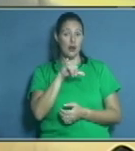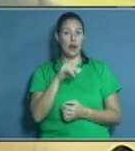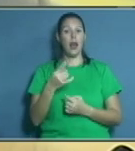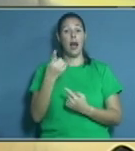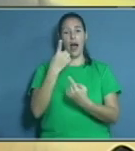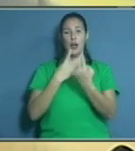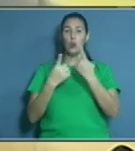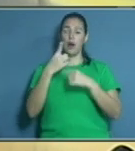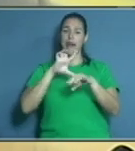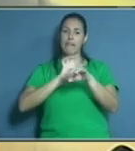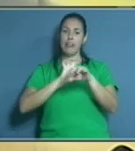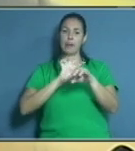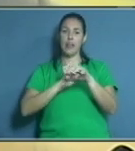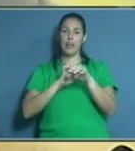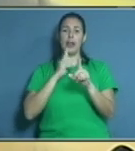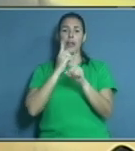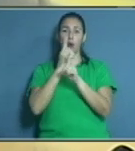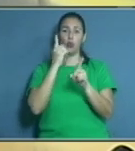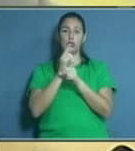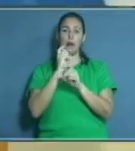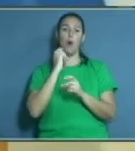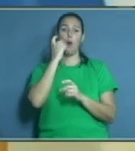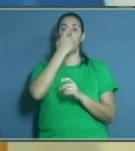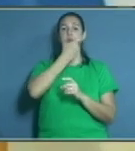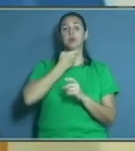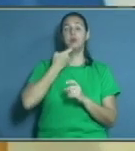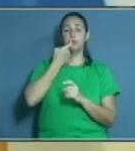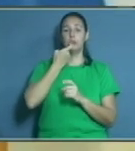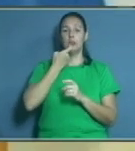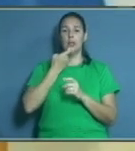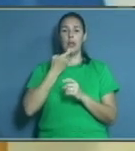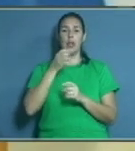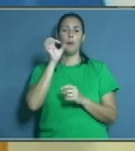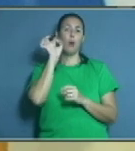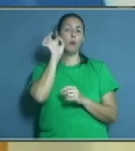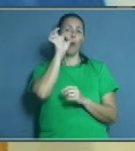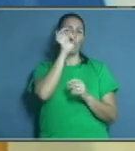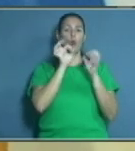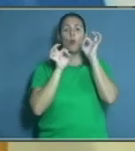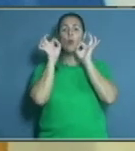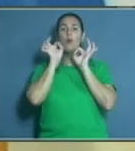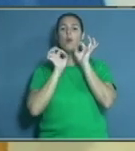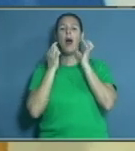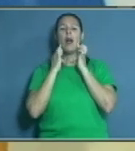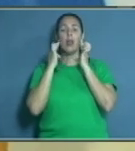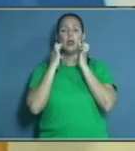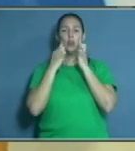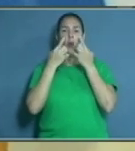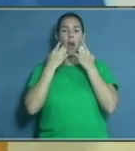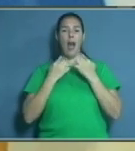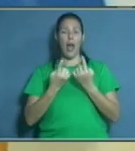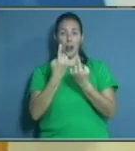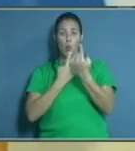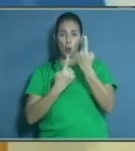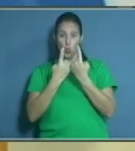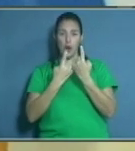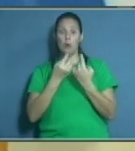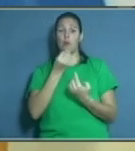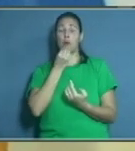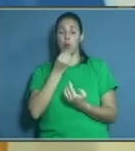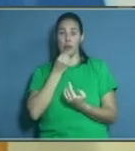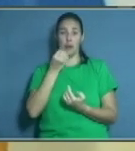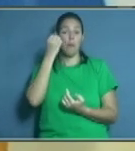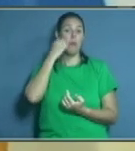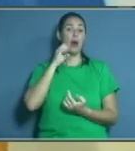iones que son muy frecuentes, sobre todo las lesiones mucosas, con una elevada prevalencia. Hay estudios que aportan hasta más de un 80